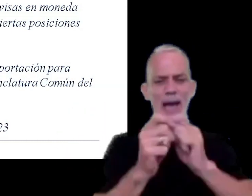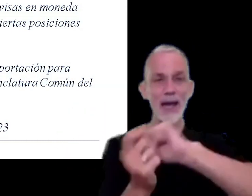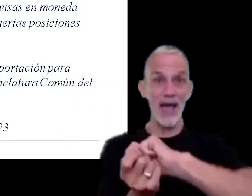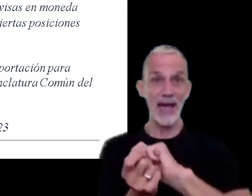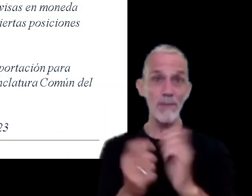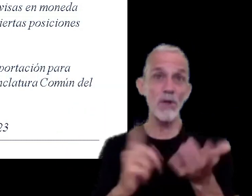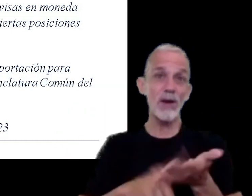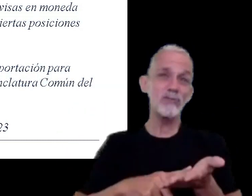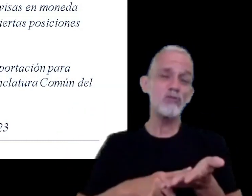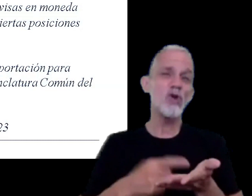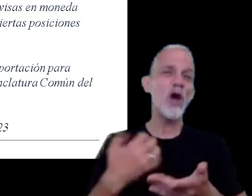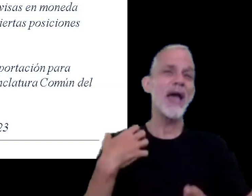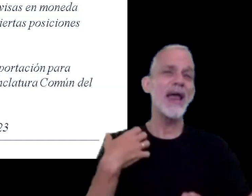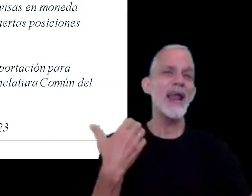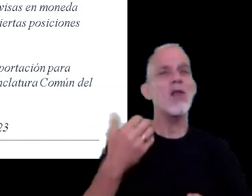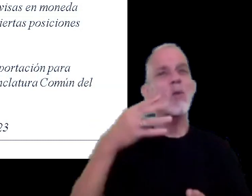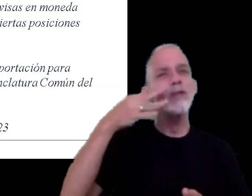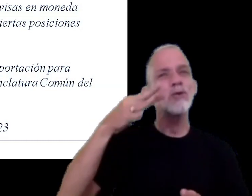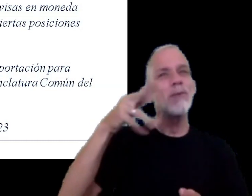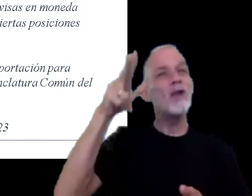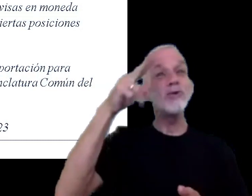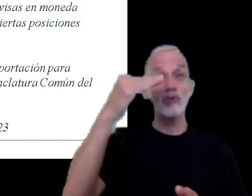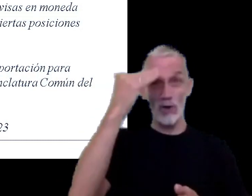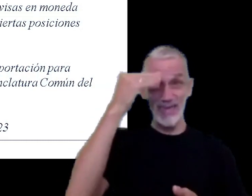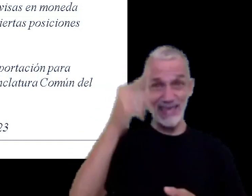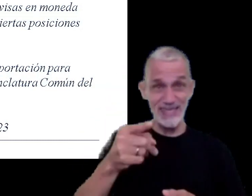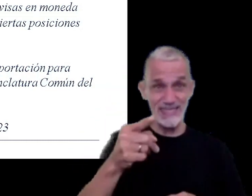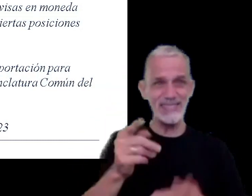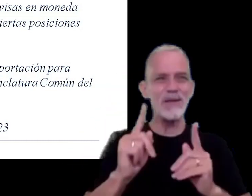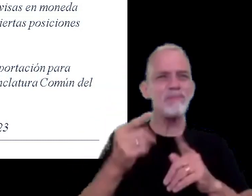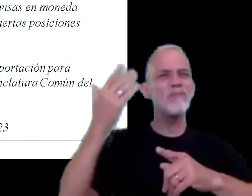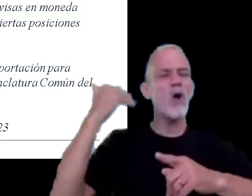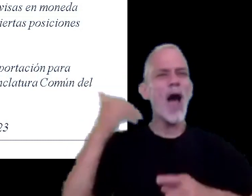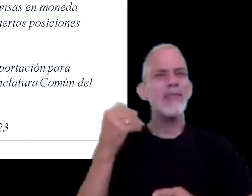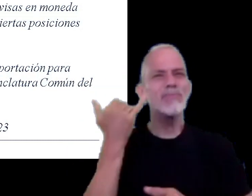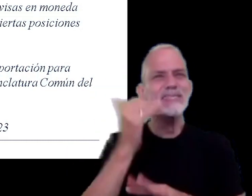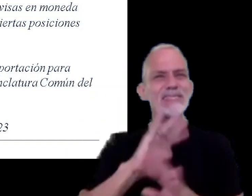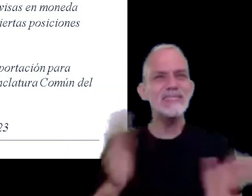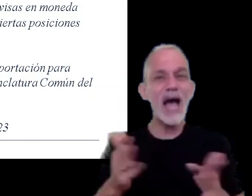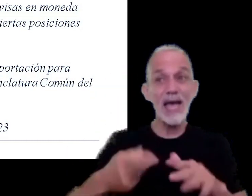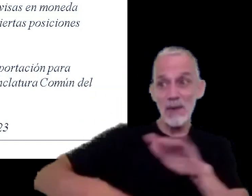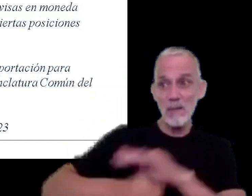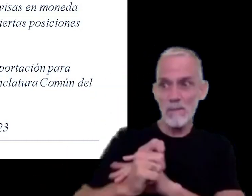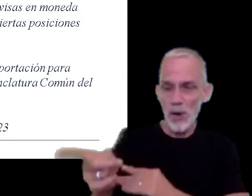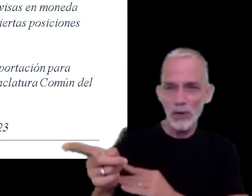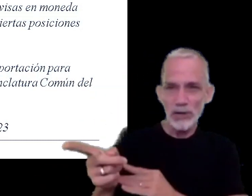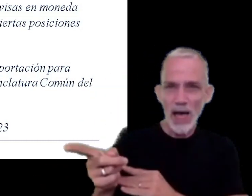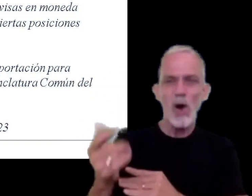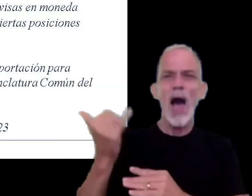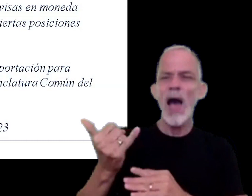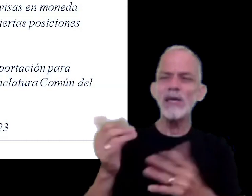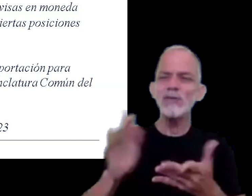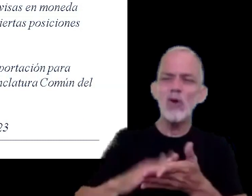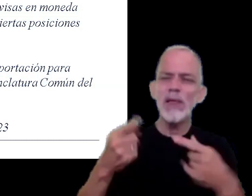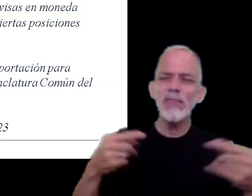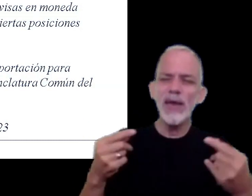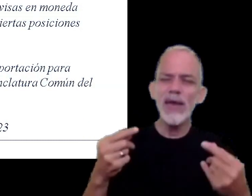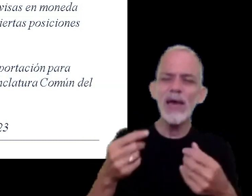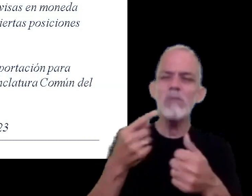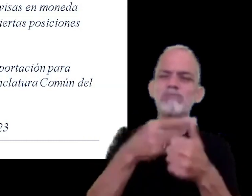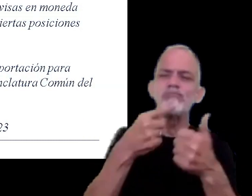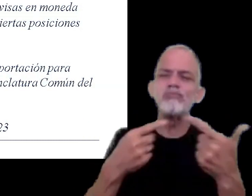la resolución general 4.815 cuando la importación estuviera referida a ciertas